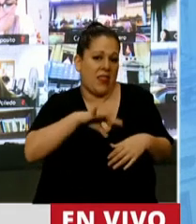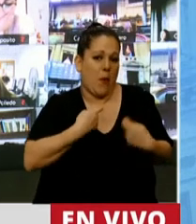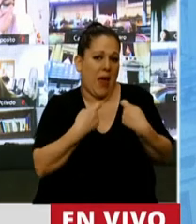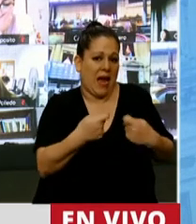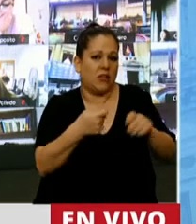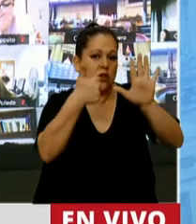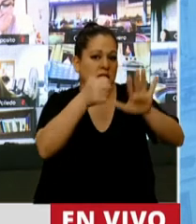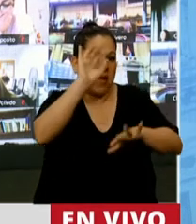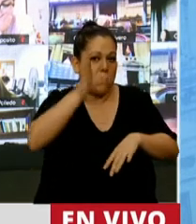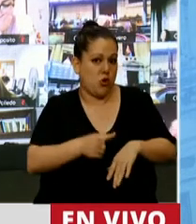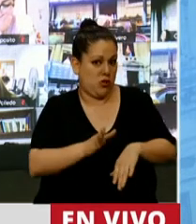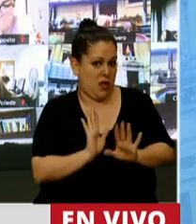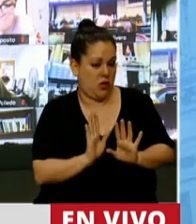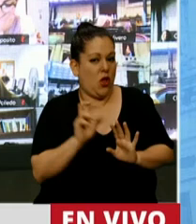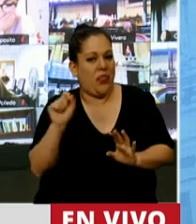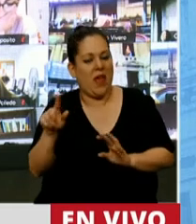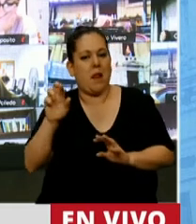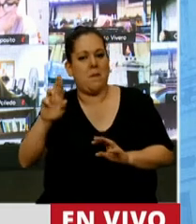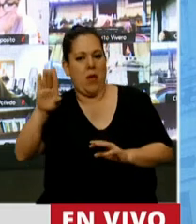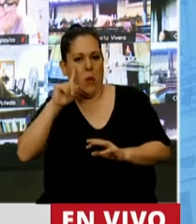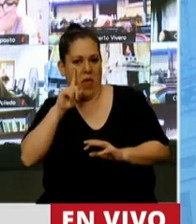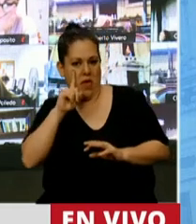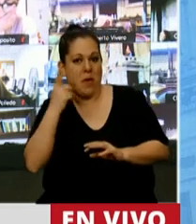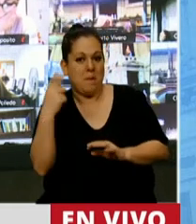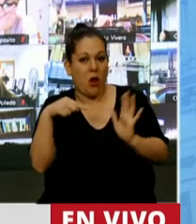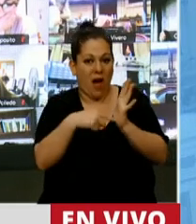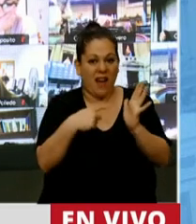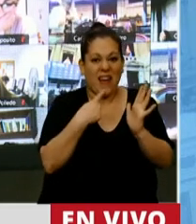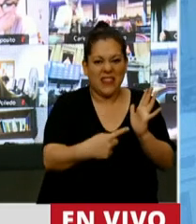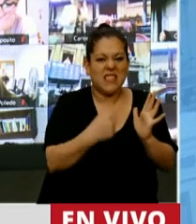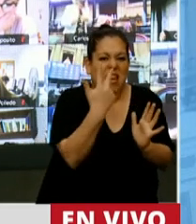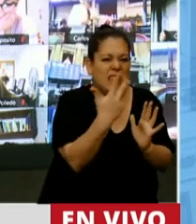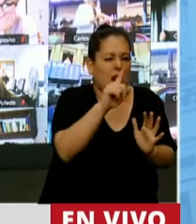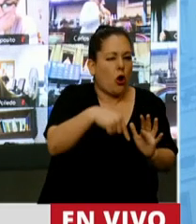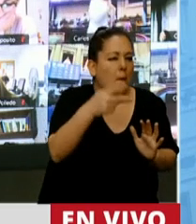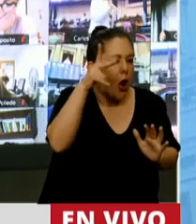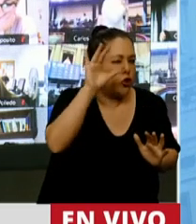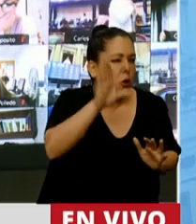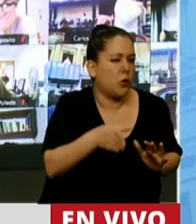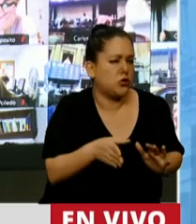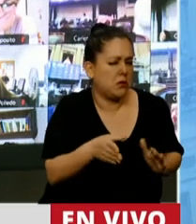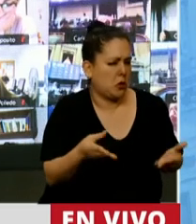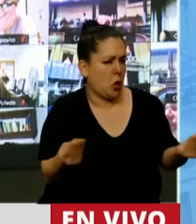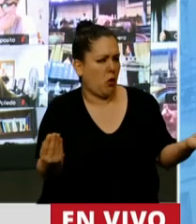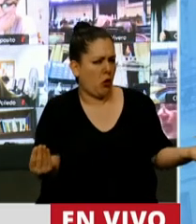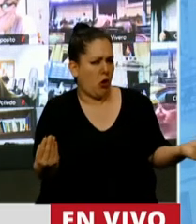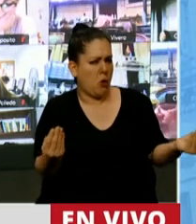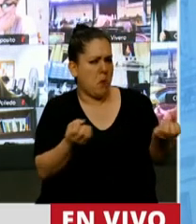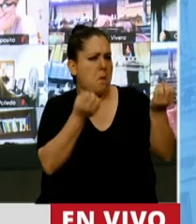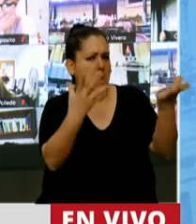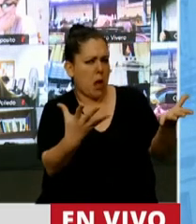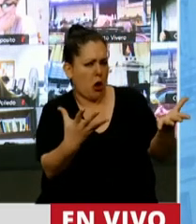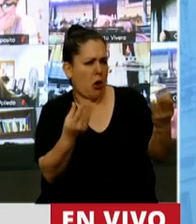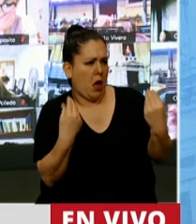la inversión del 6% del PBI, y aquí está prevista en el 3,8%. ¿Cómo mejoramos la calidad